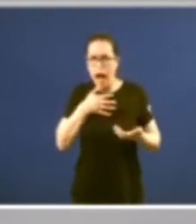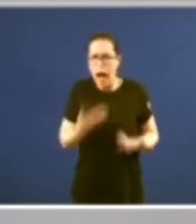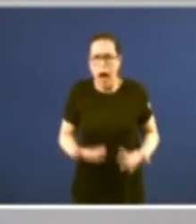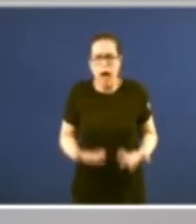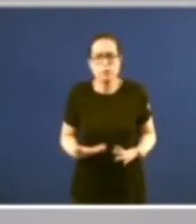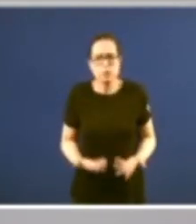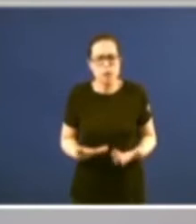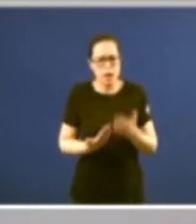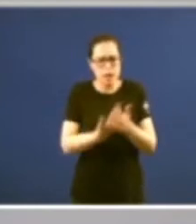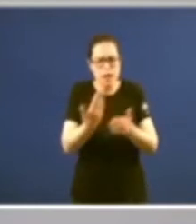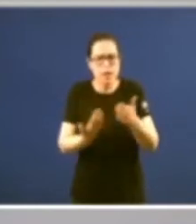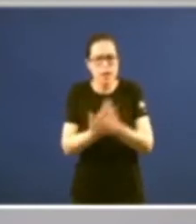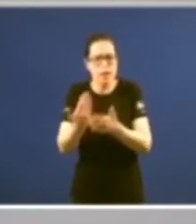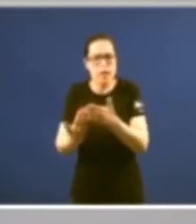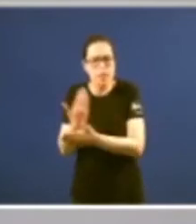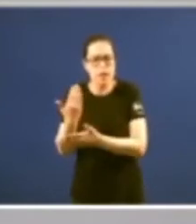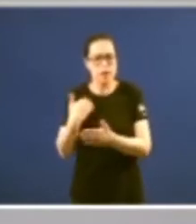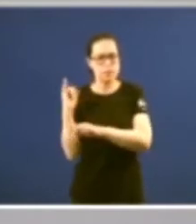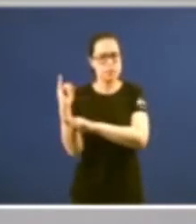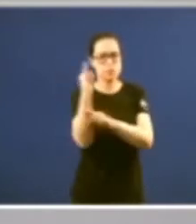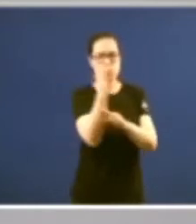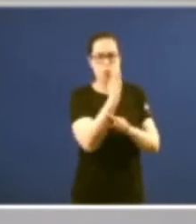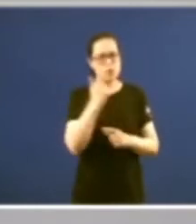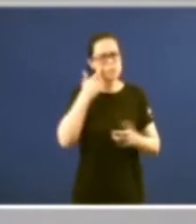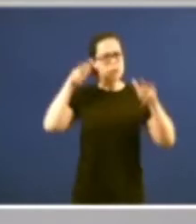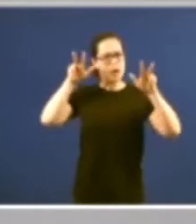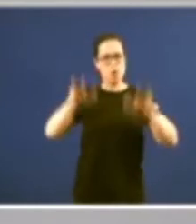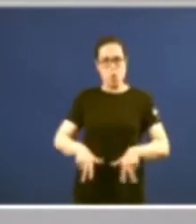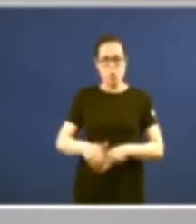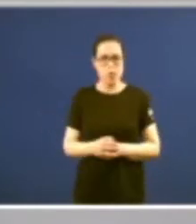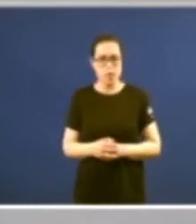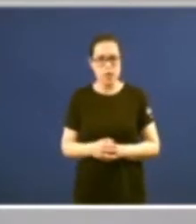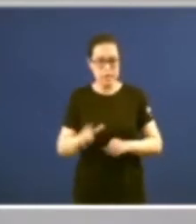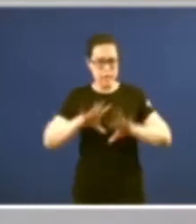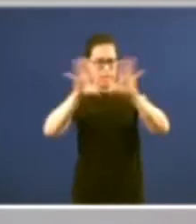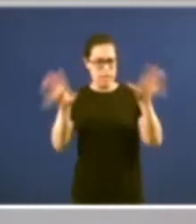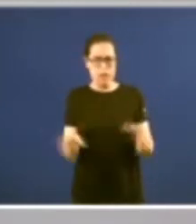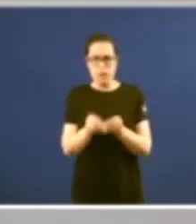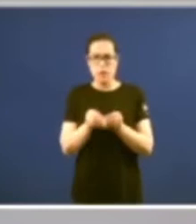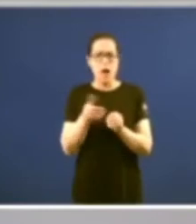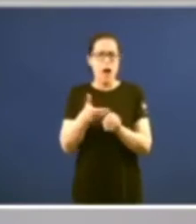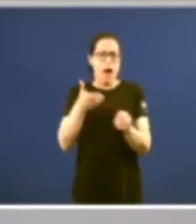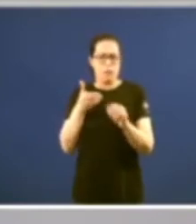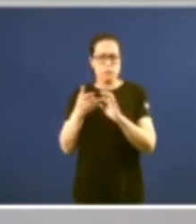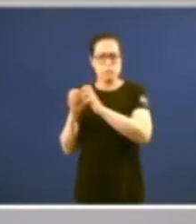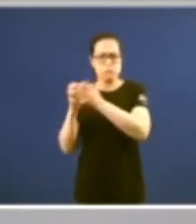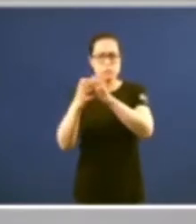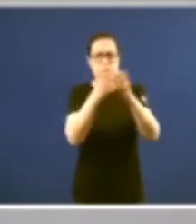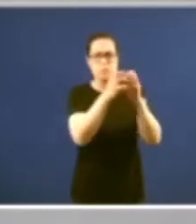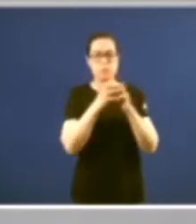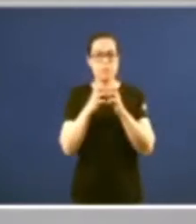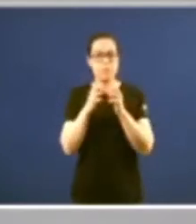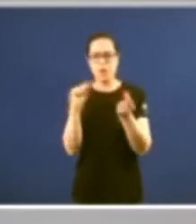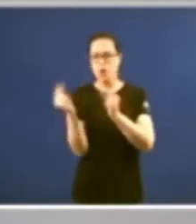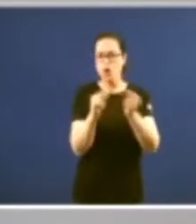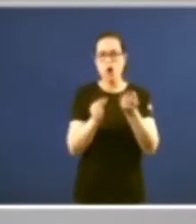en el día a día de nosas instituciones que en su conjunto por la vía del consenso del diálogo de la colaboración hacen